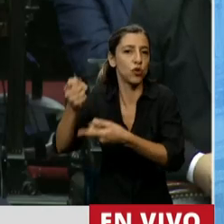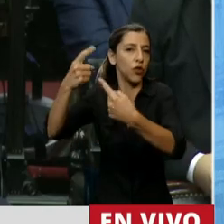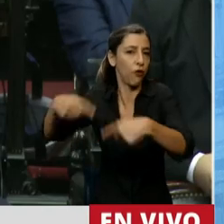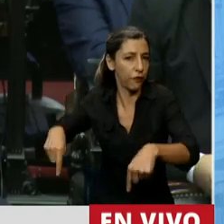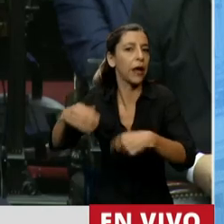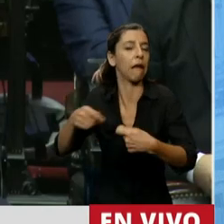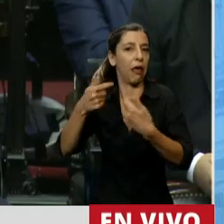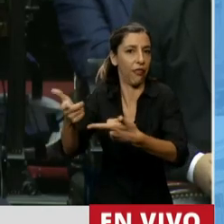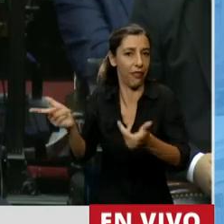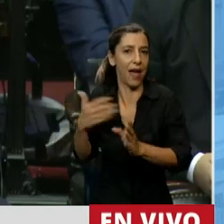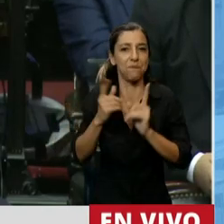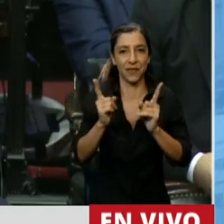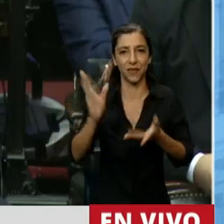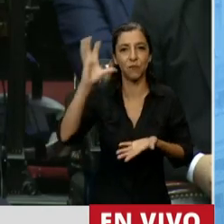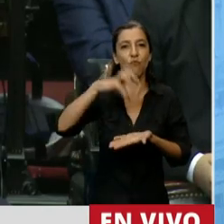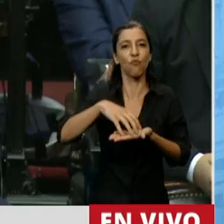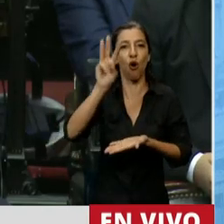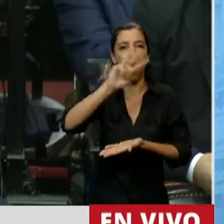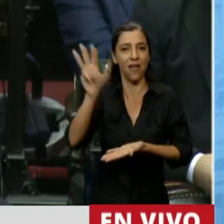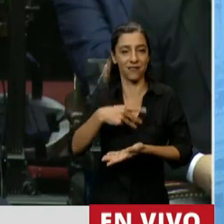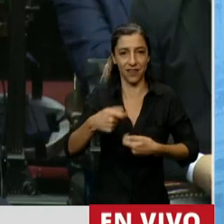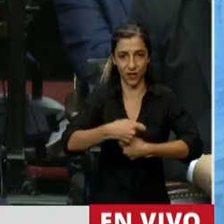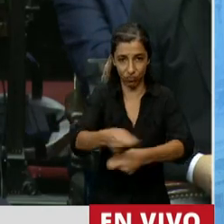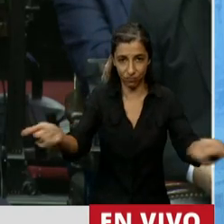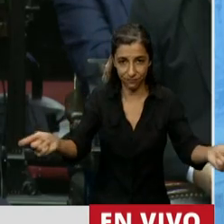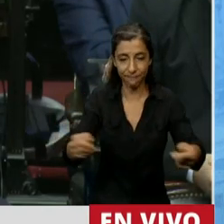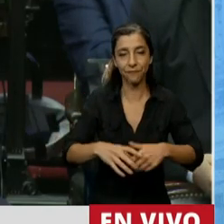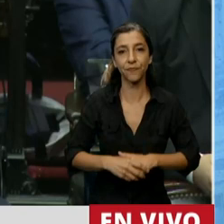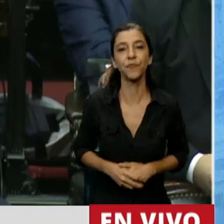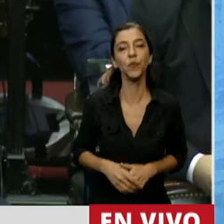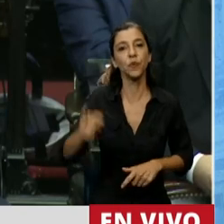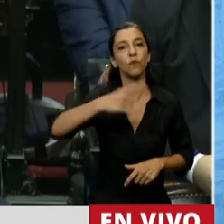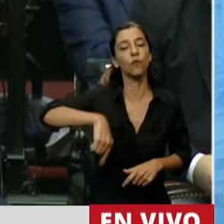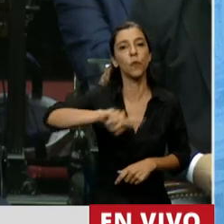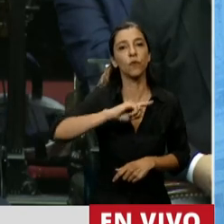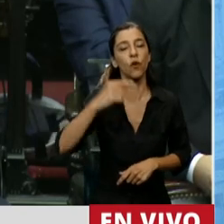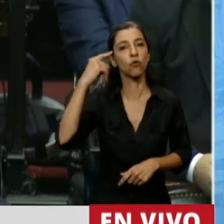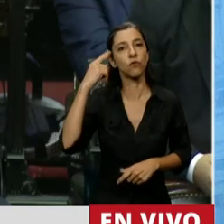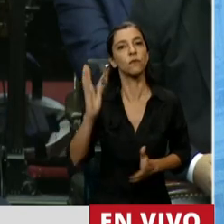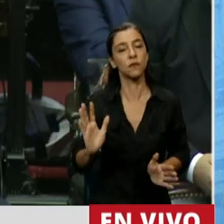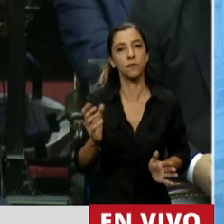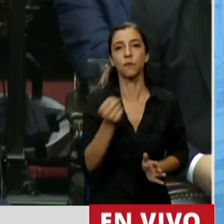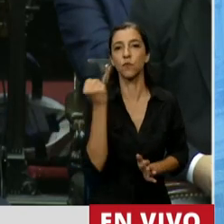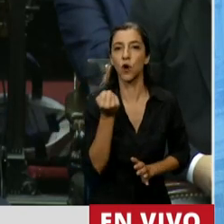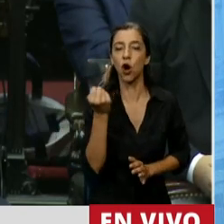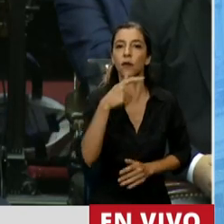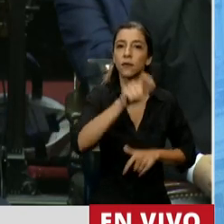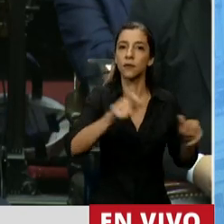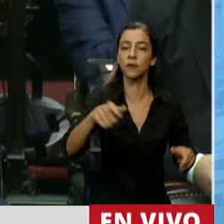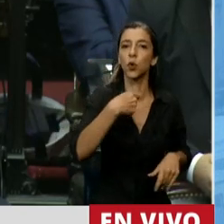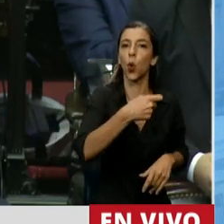cargo del ANSES. Dentro de lo que nosotros valoramos es que los jubilados